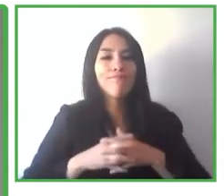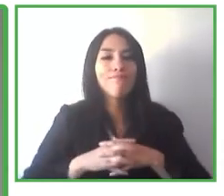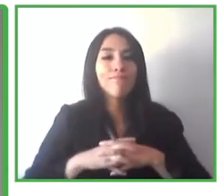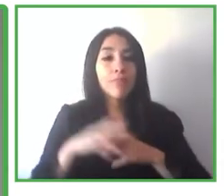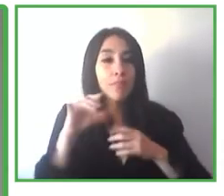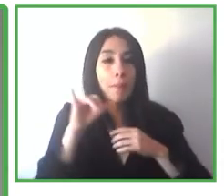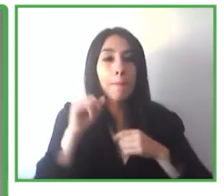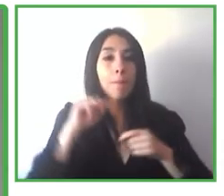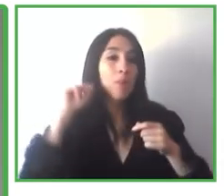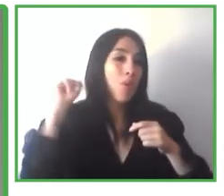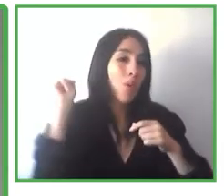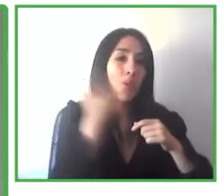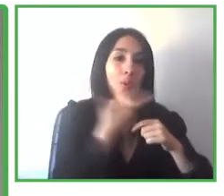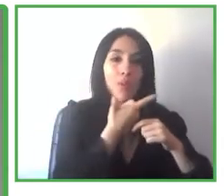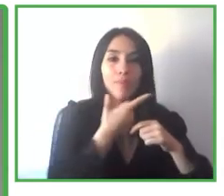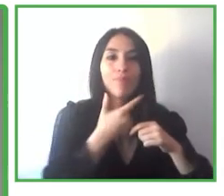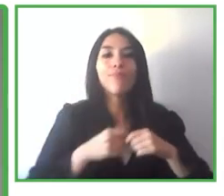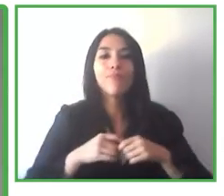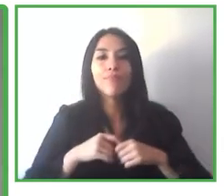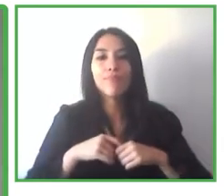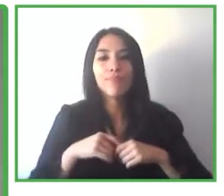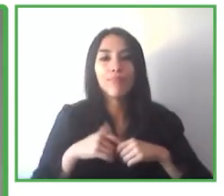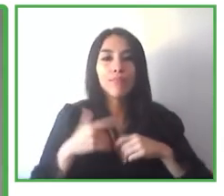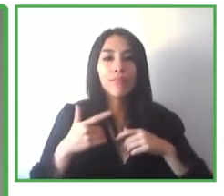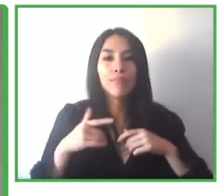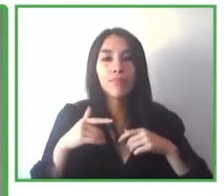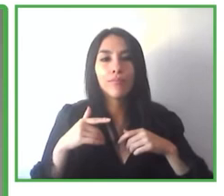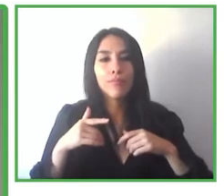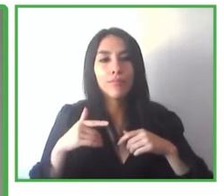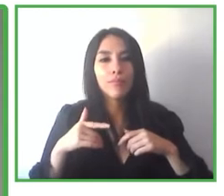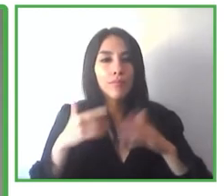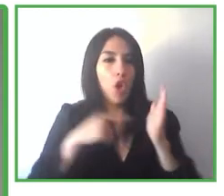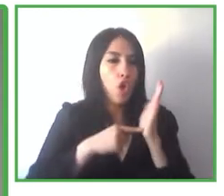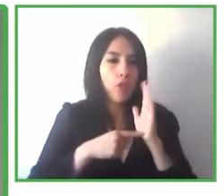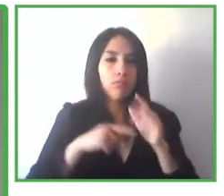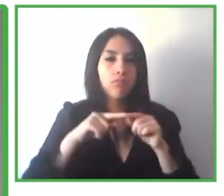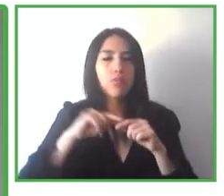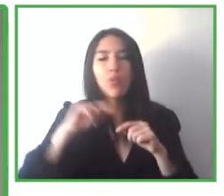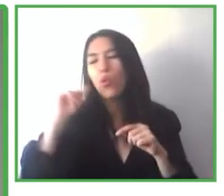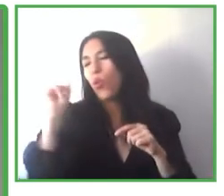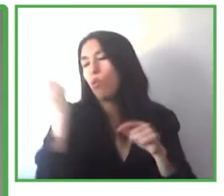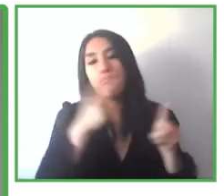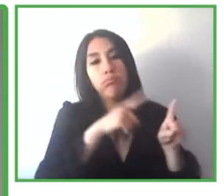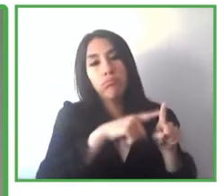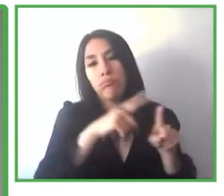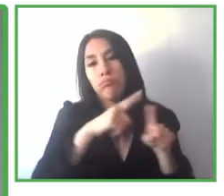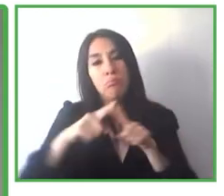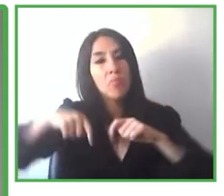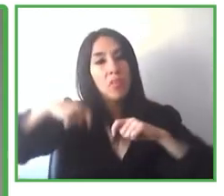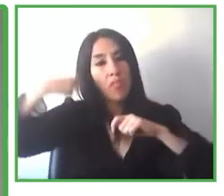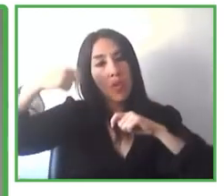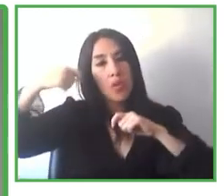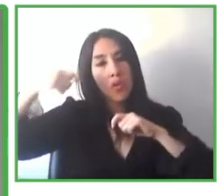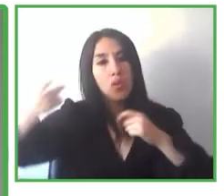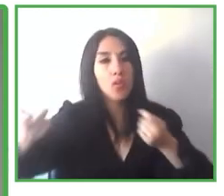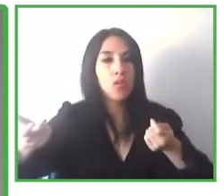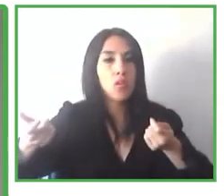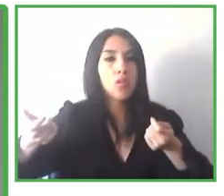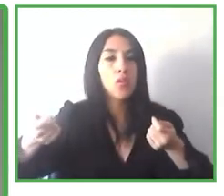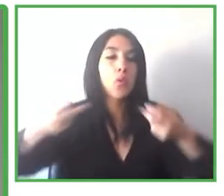los contenidos digitales, ya sean documentos o videos, los videos pues tienen que estar subtitulados, por supuesto,